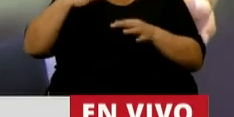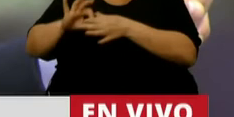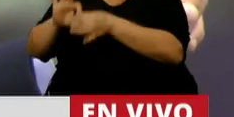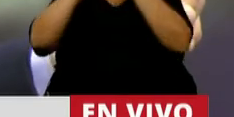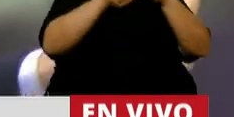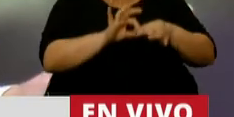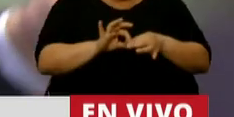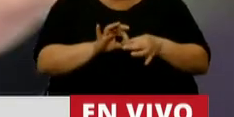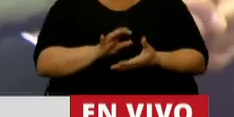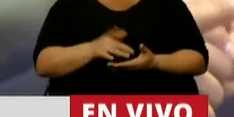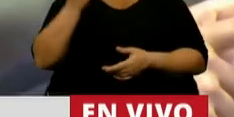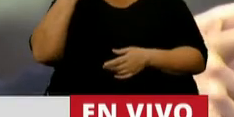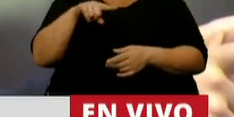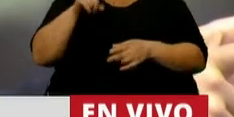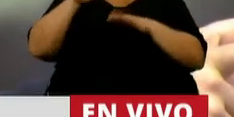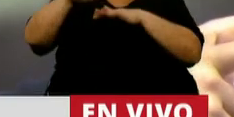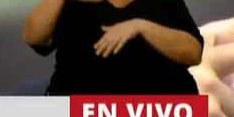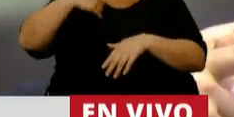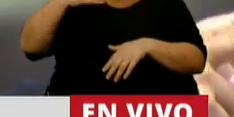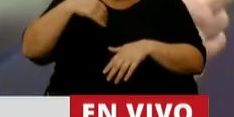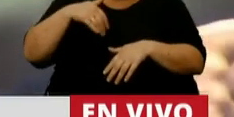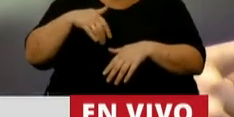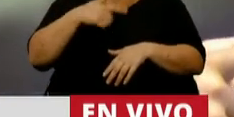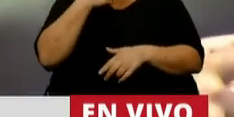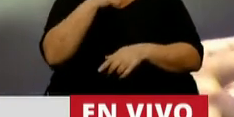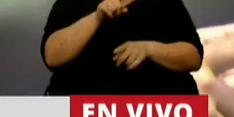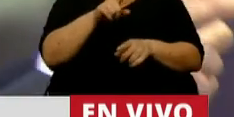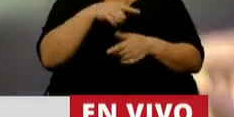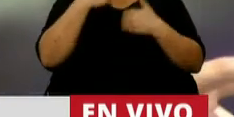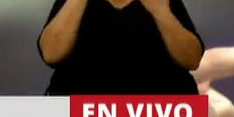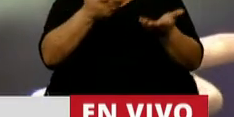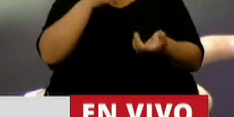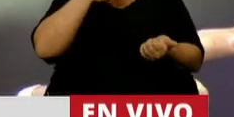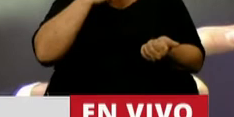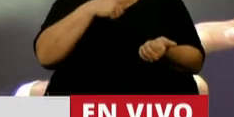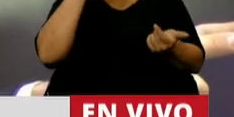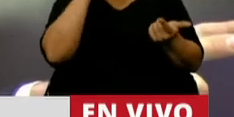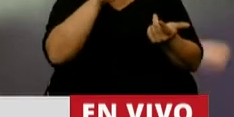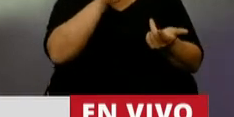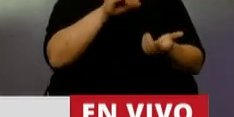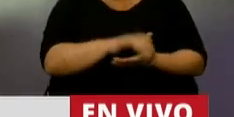los argentinos. Pero cuando marcharon los argentinos, los trató de odiadores, de tontos.